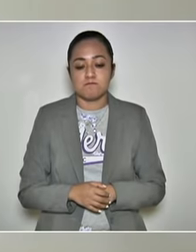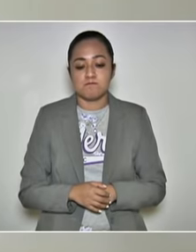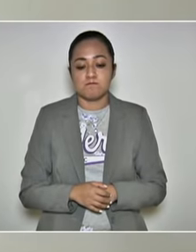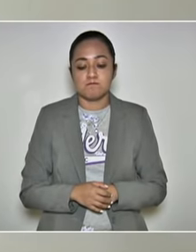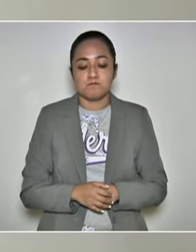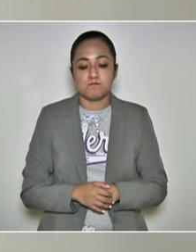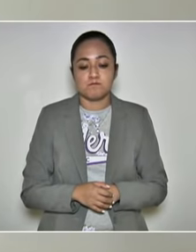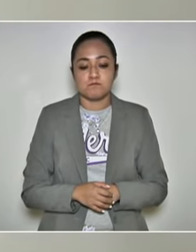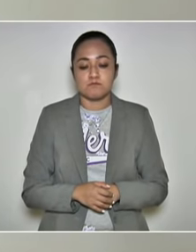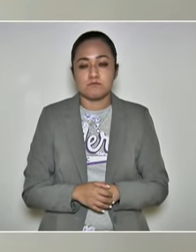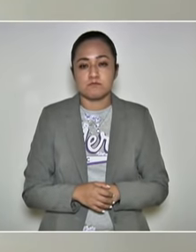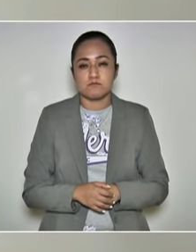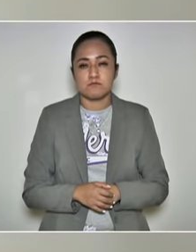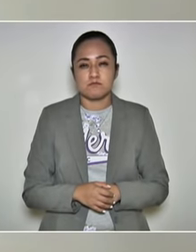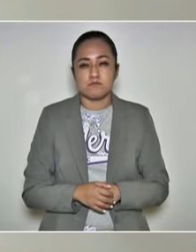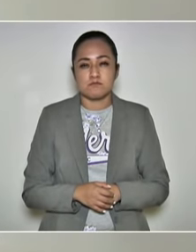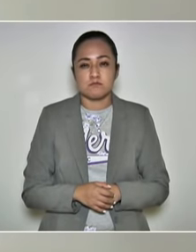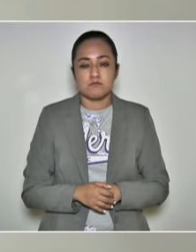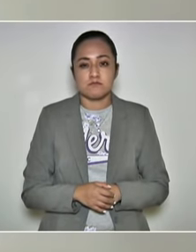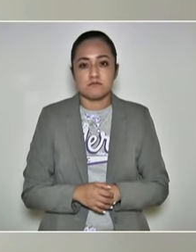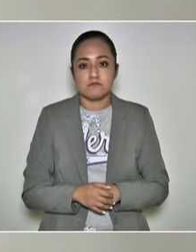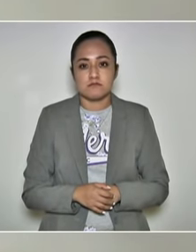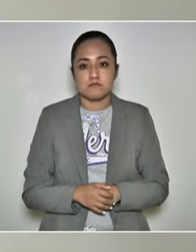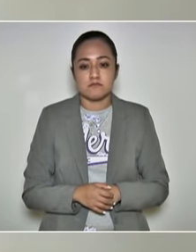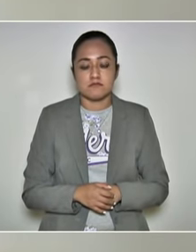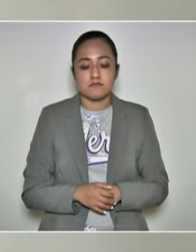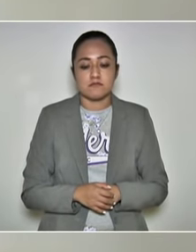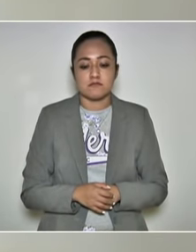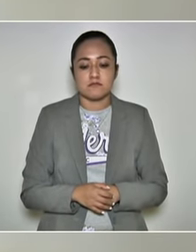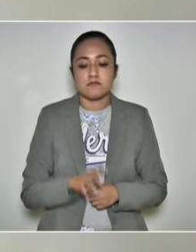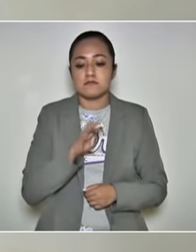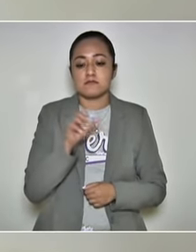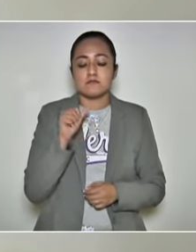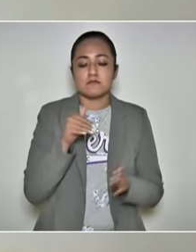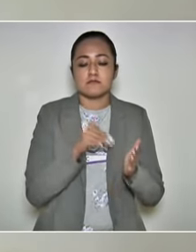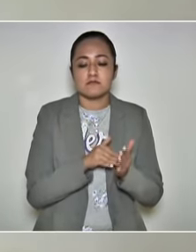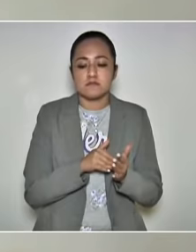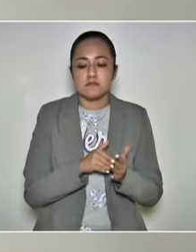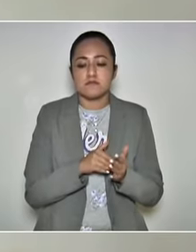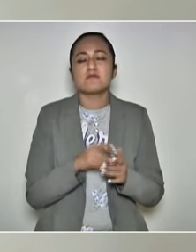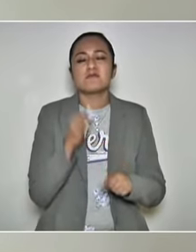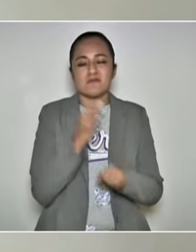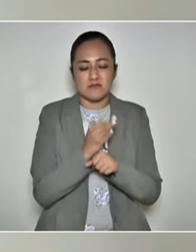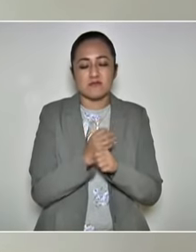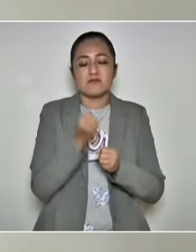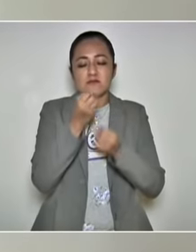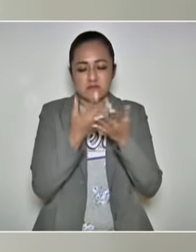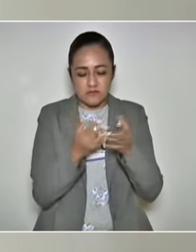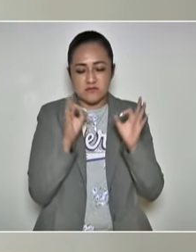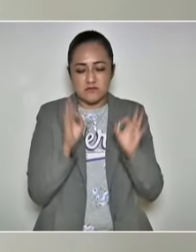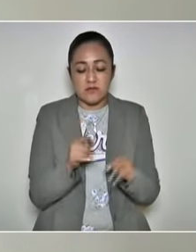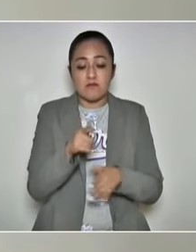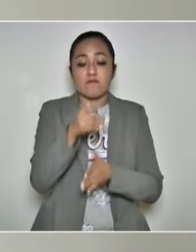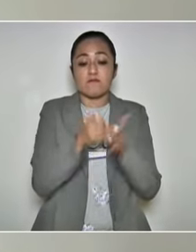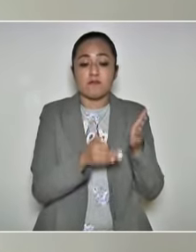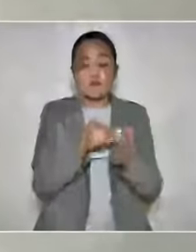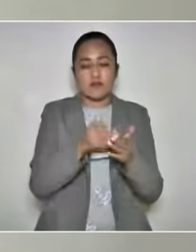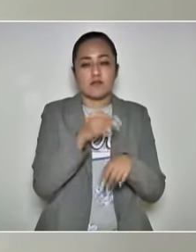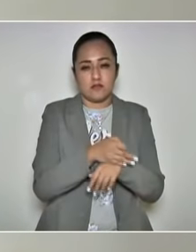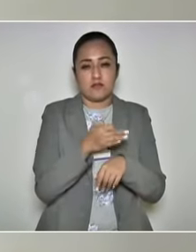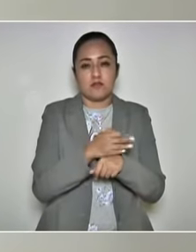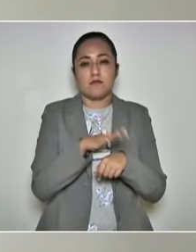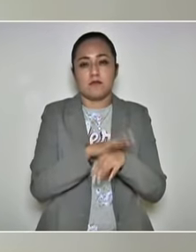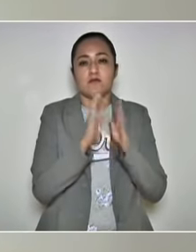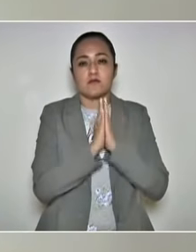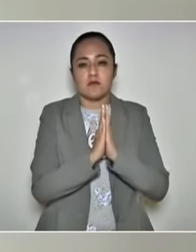Son, a ver, son 416 mil. Te paso el dato de las que faltan, por favor.